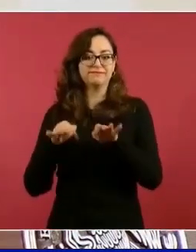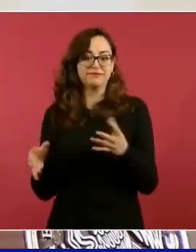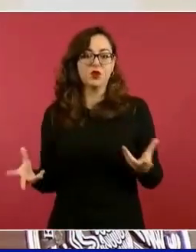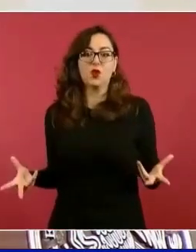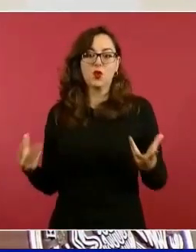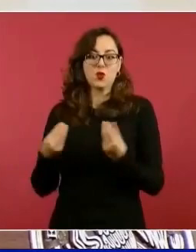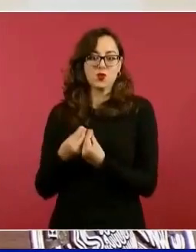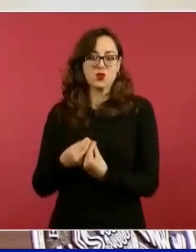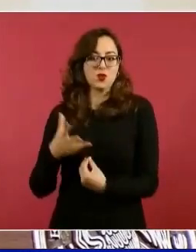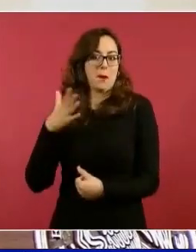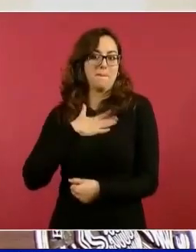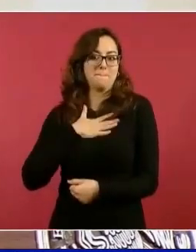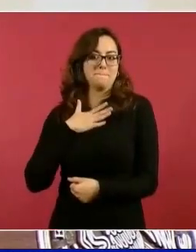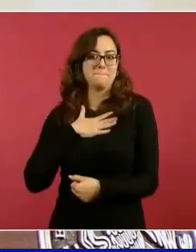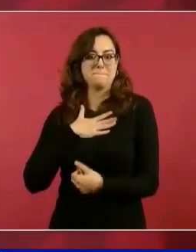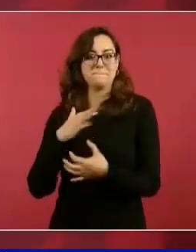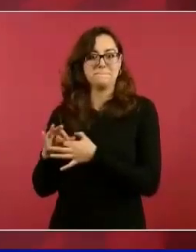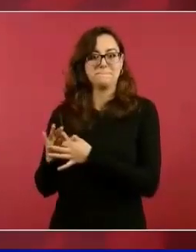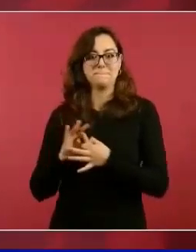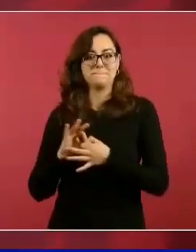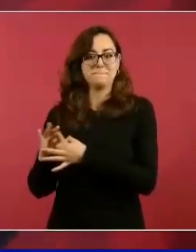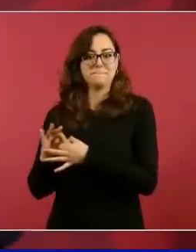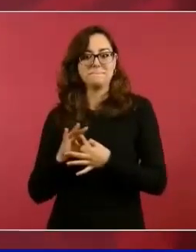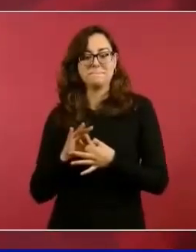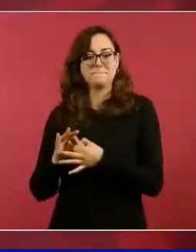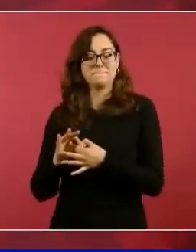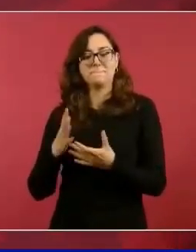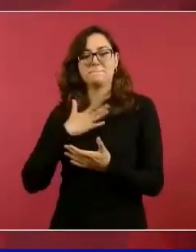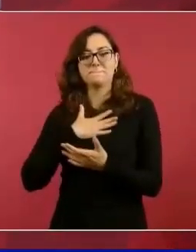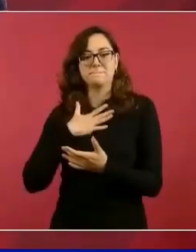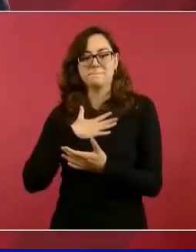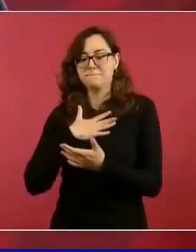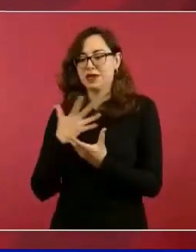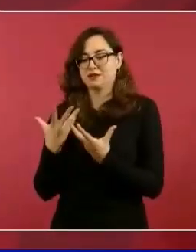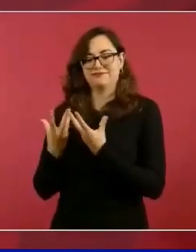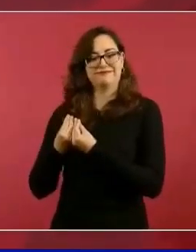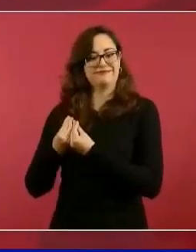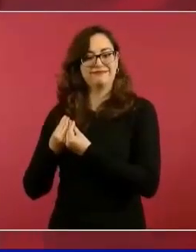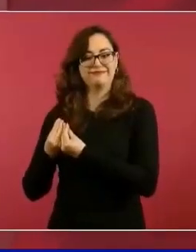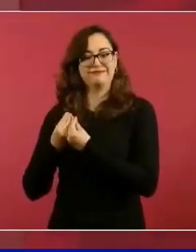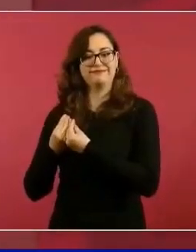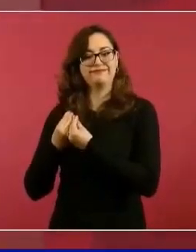de lo más cercano, de lo más íntimo.